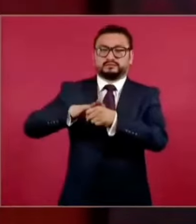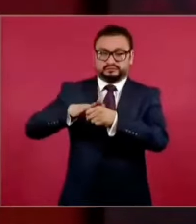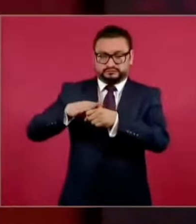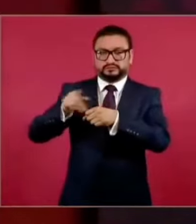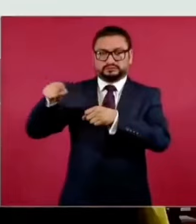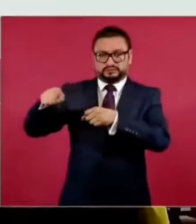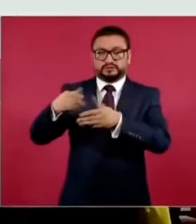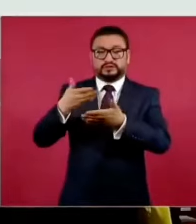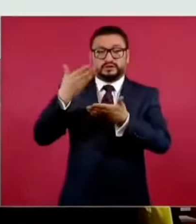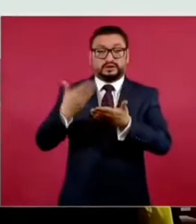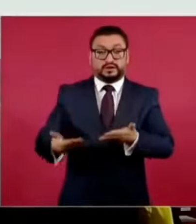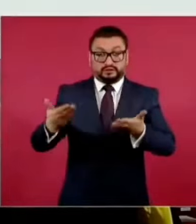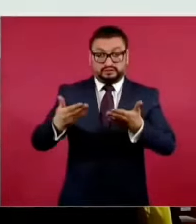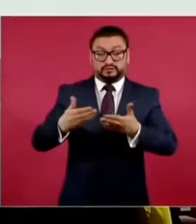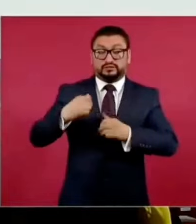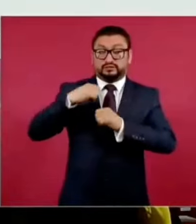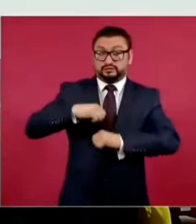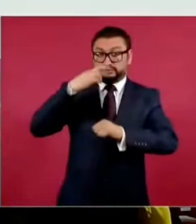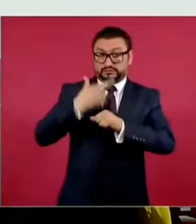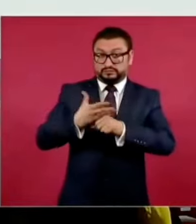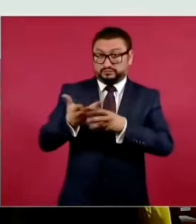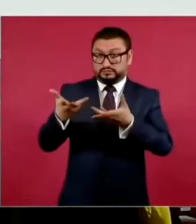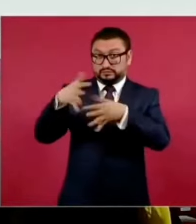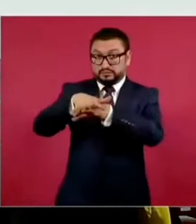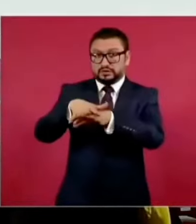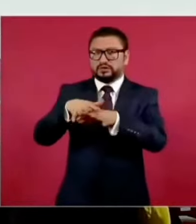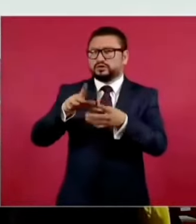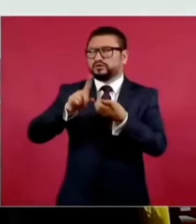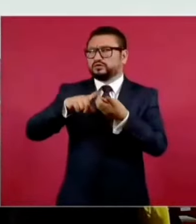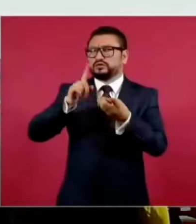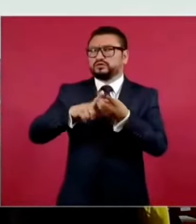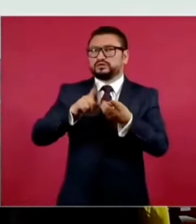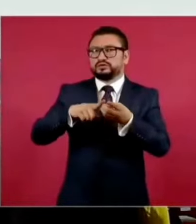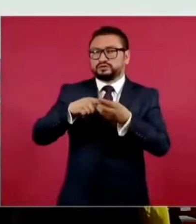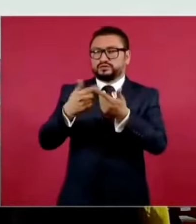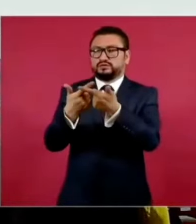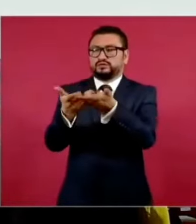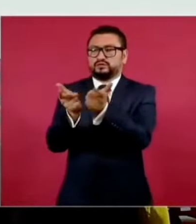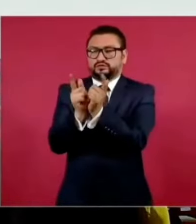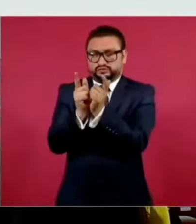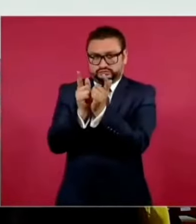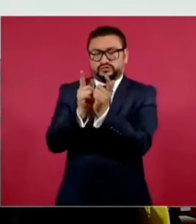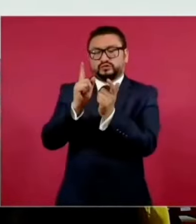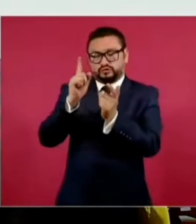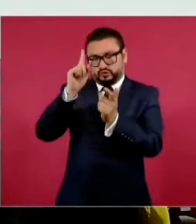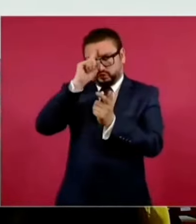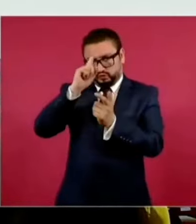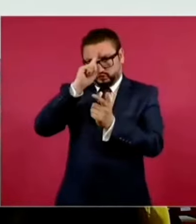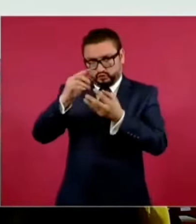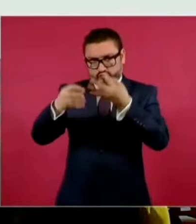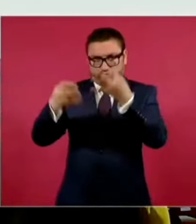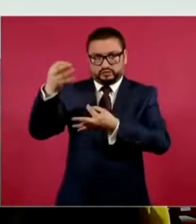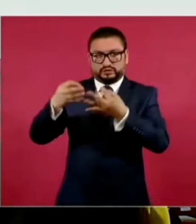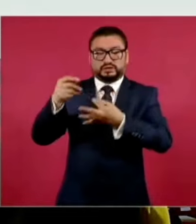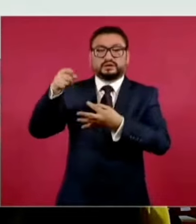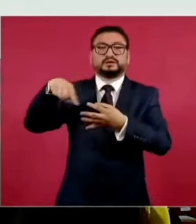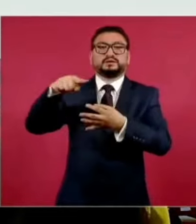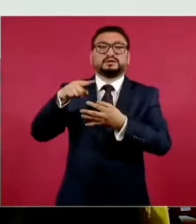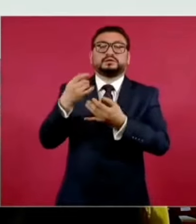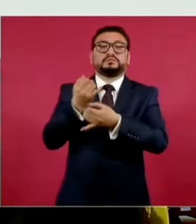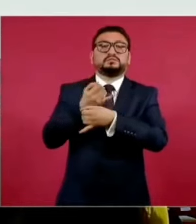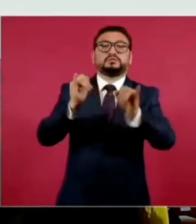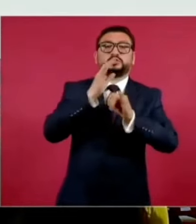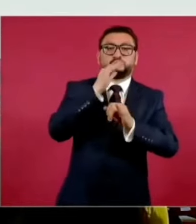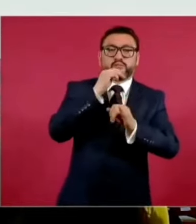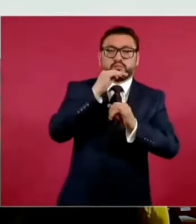Hoy estas tareas se combinan en el Consejo de la Judicatura y aparte no tienen independencia,